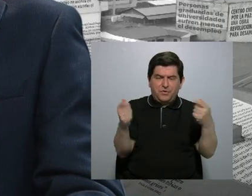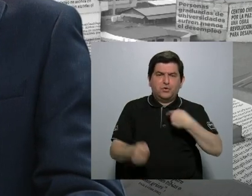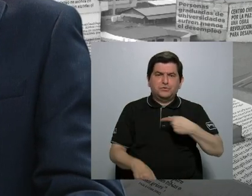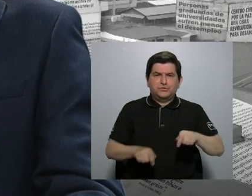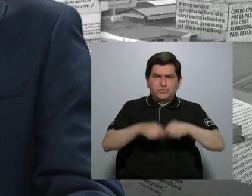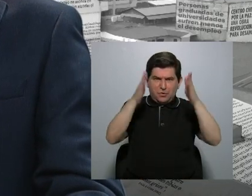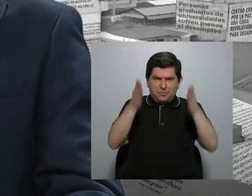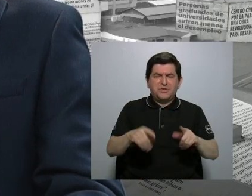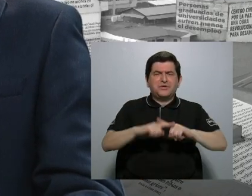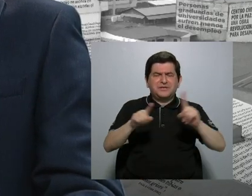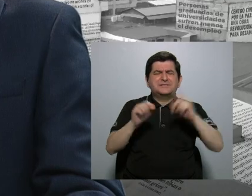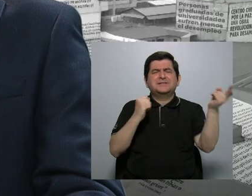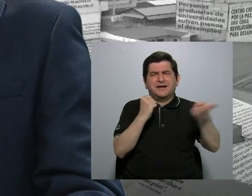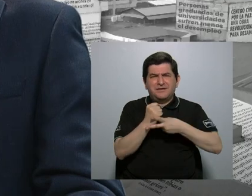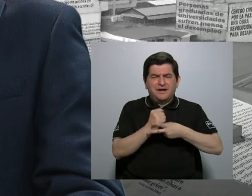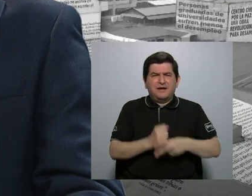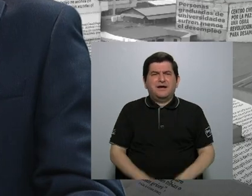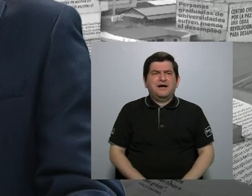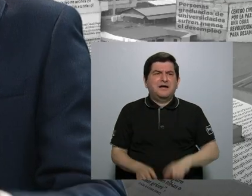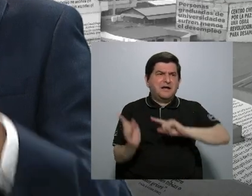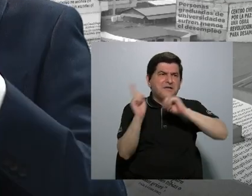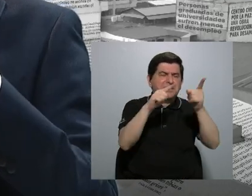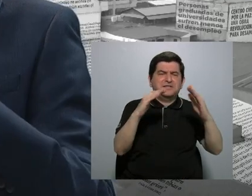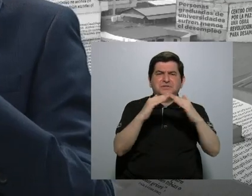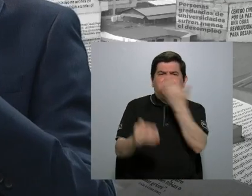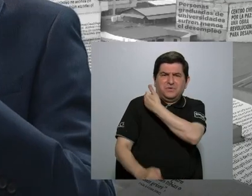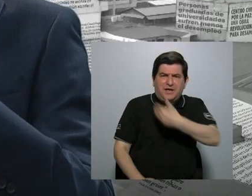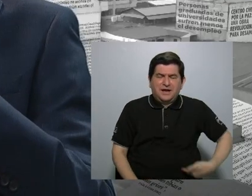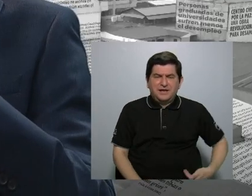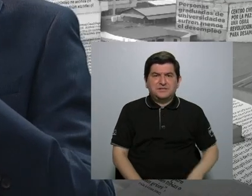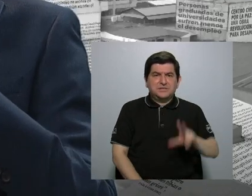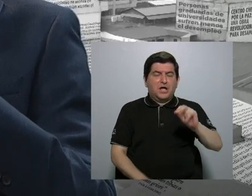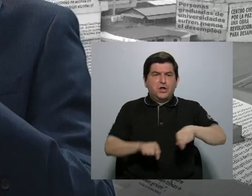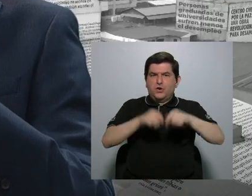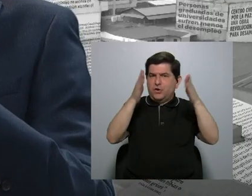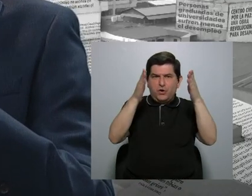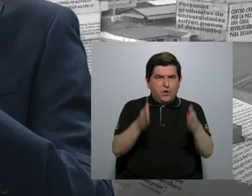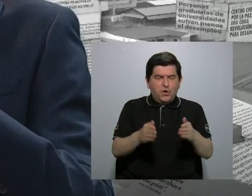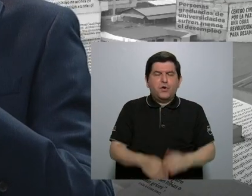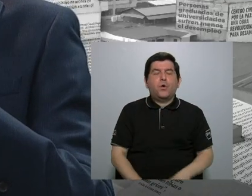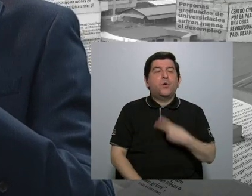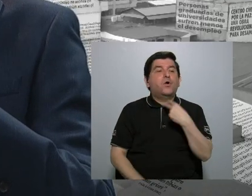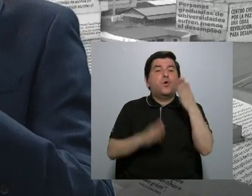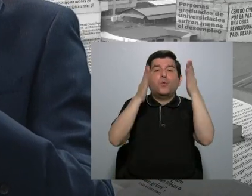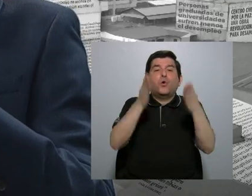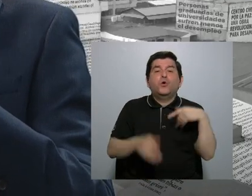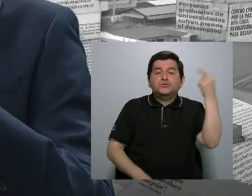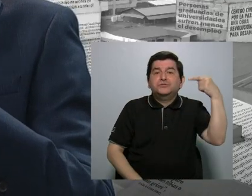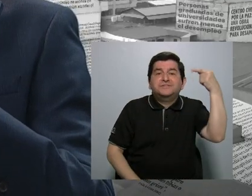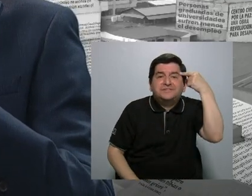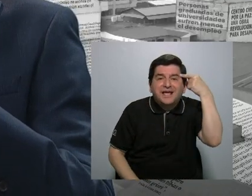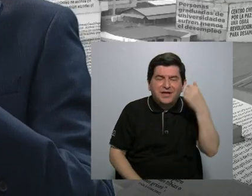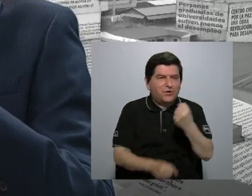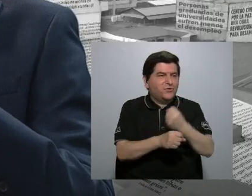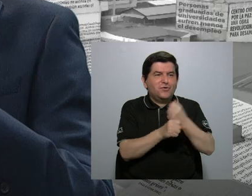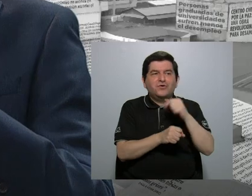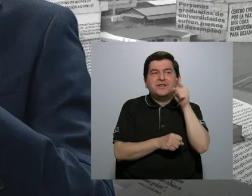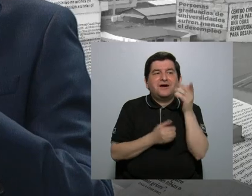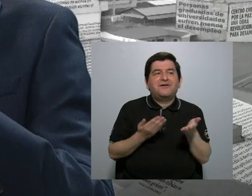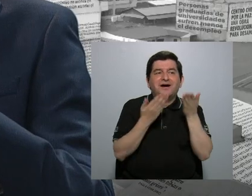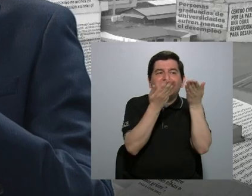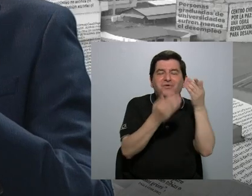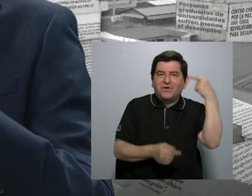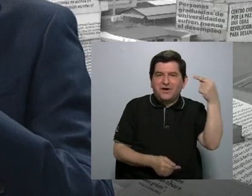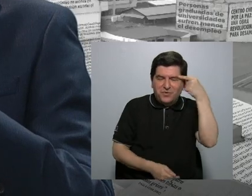periodista ir muchas veces a conferencia de casa presidencial, no somos, los periodistas no somos los voceros del gobierno. No trabajamos para el gobierno, ni